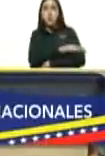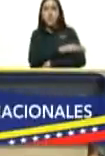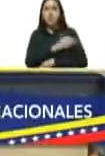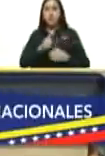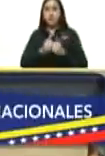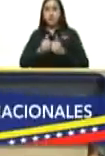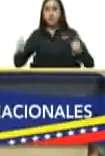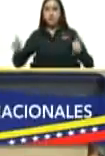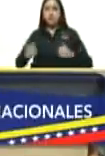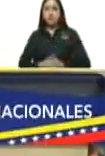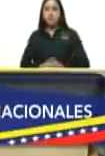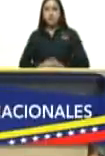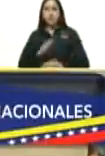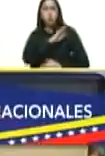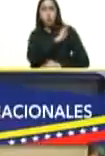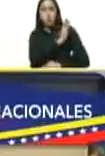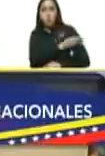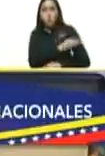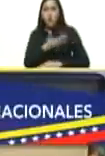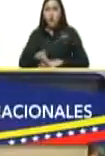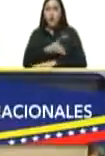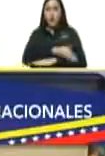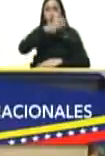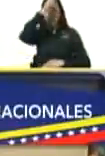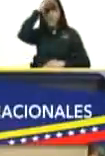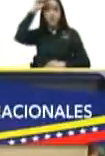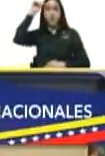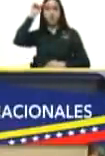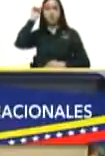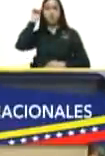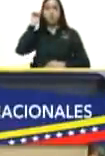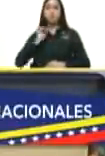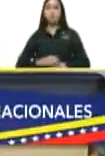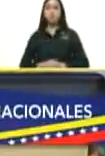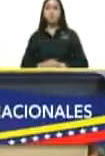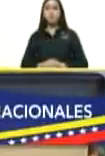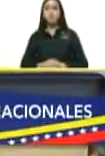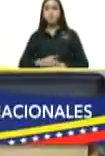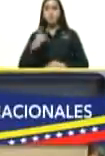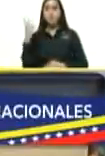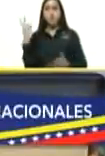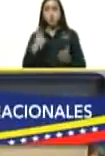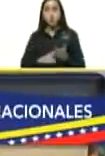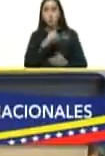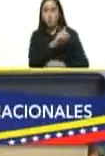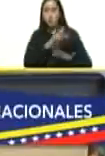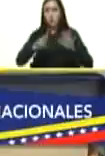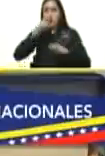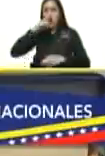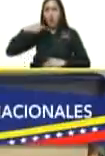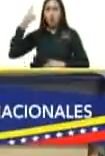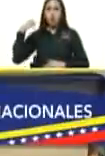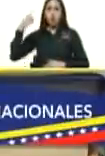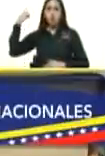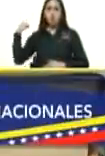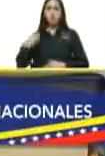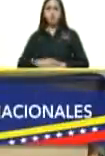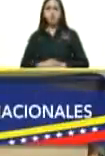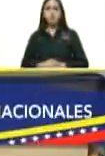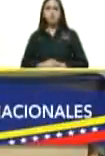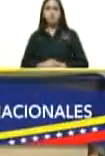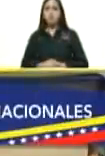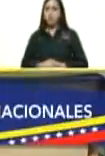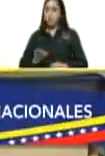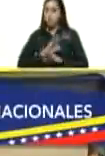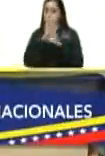pretendió con mucha fuerza en la era Trump en el año 2019 una dualidad